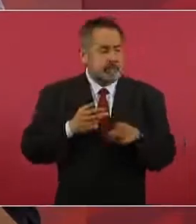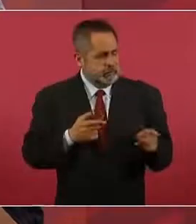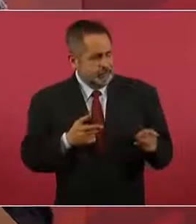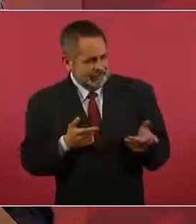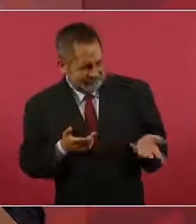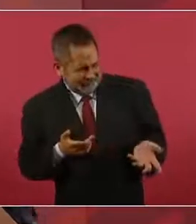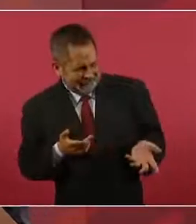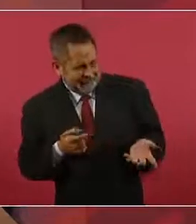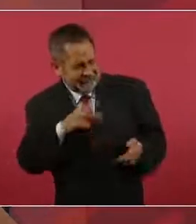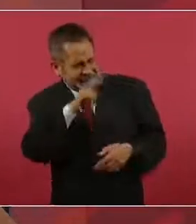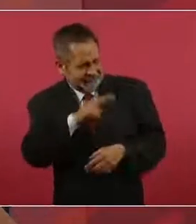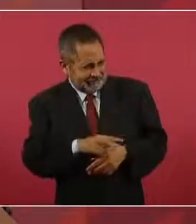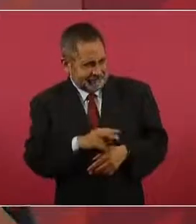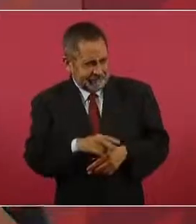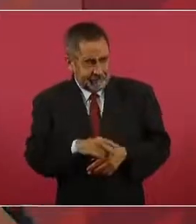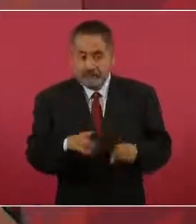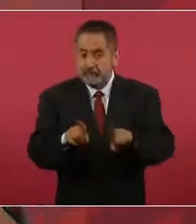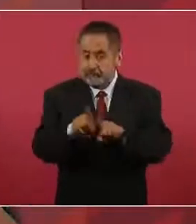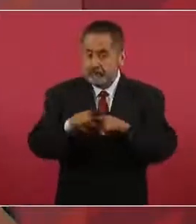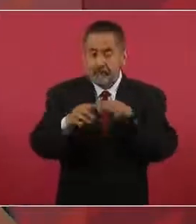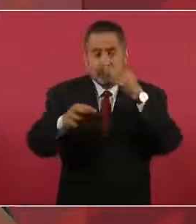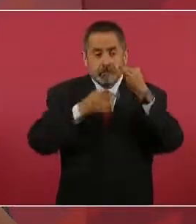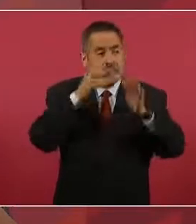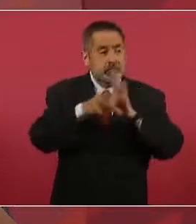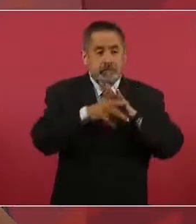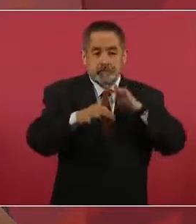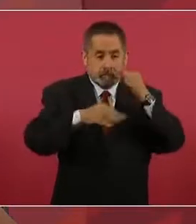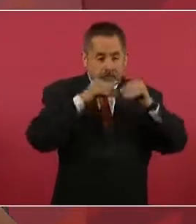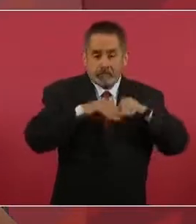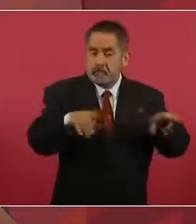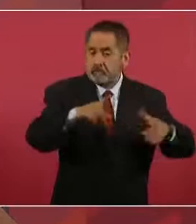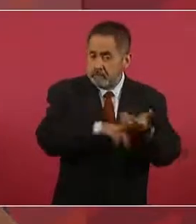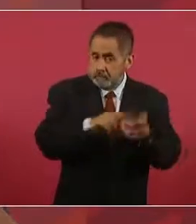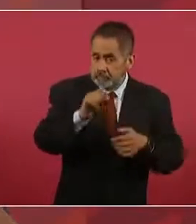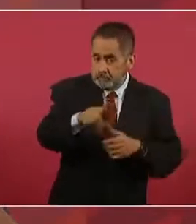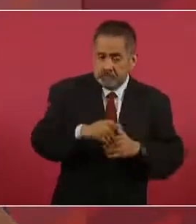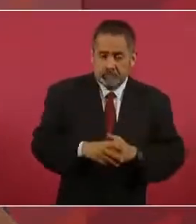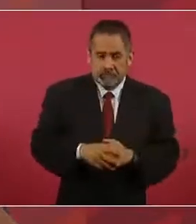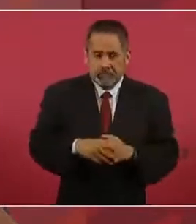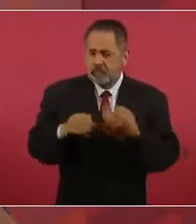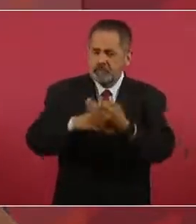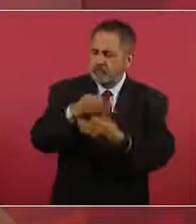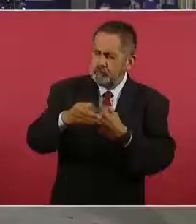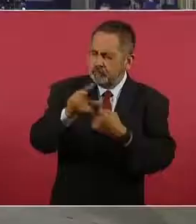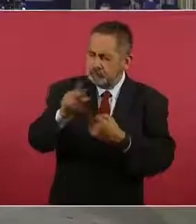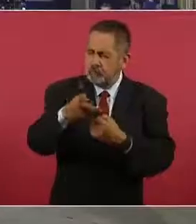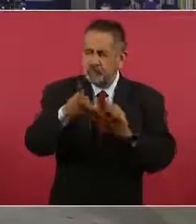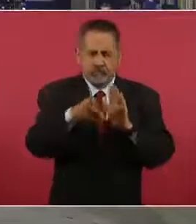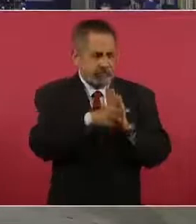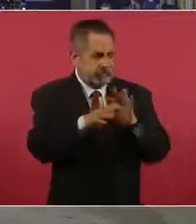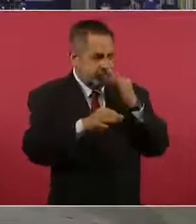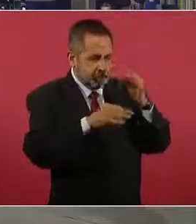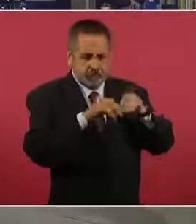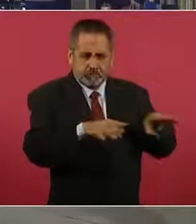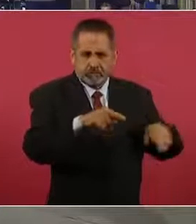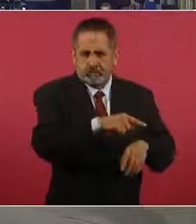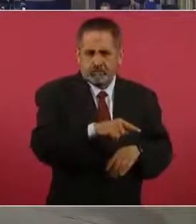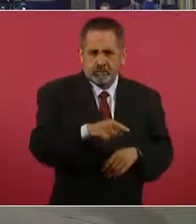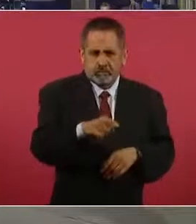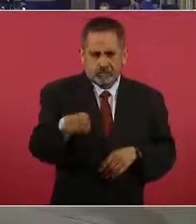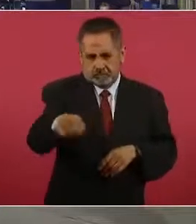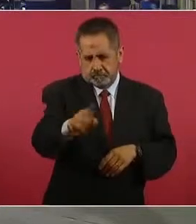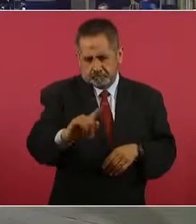Y eso también va para los medios, no para todos y menos para